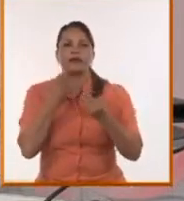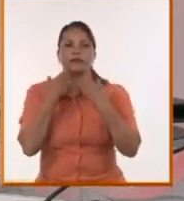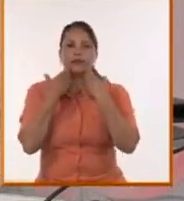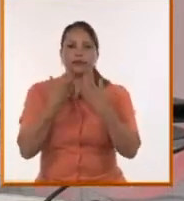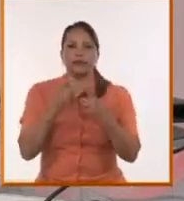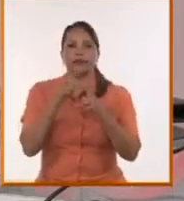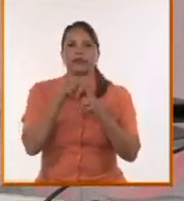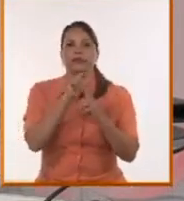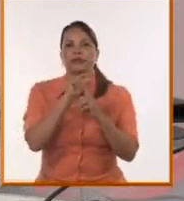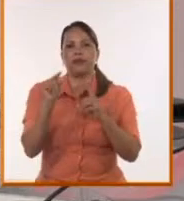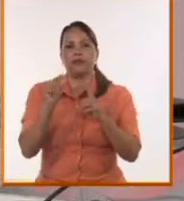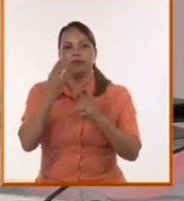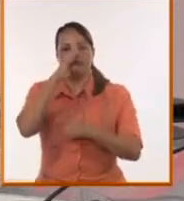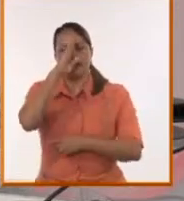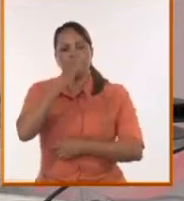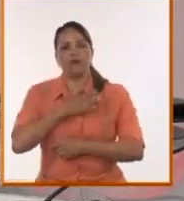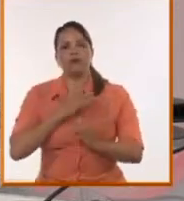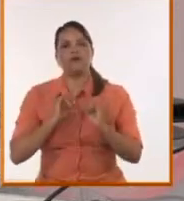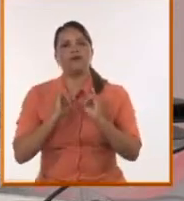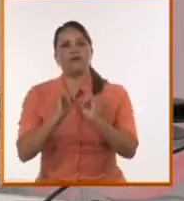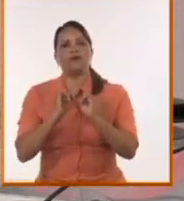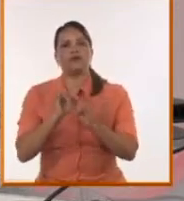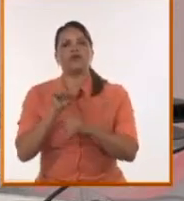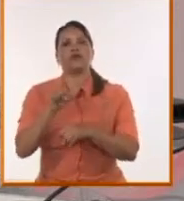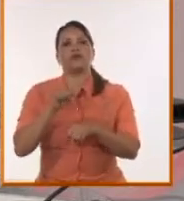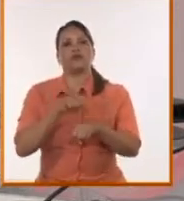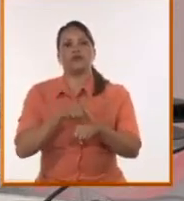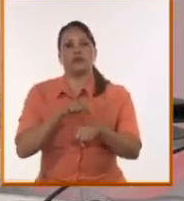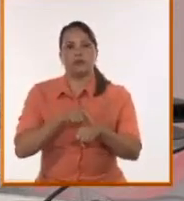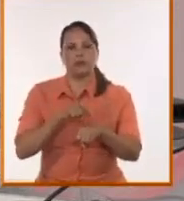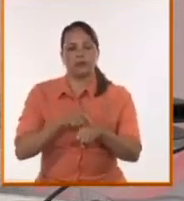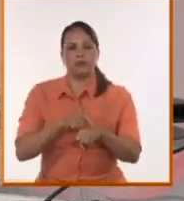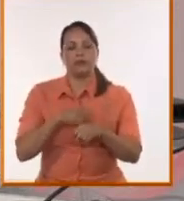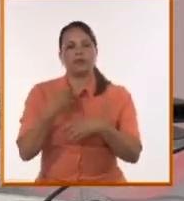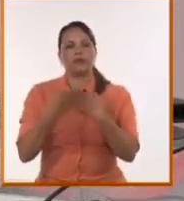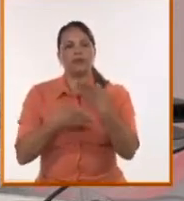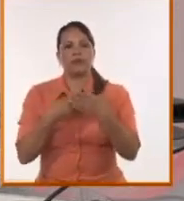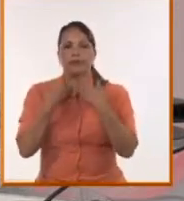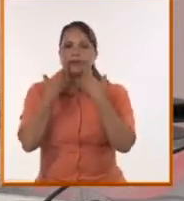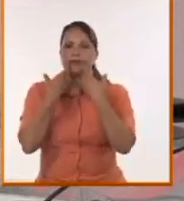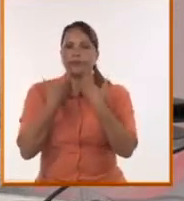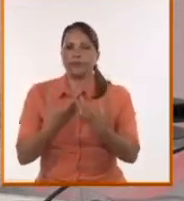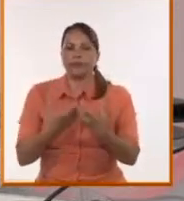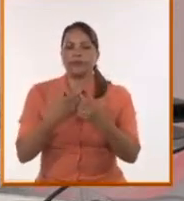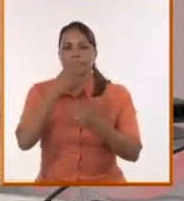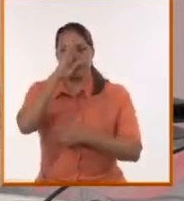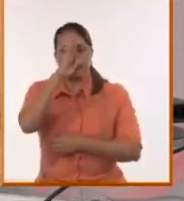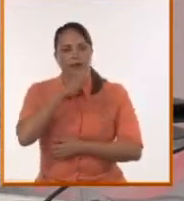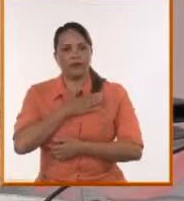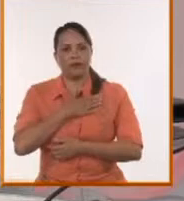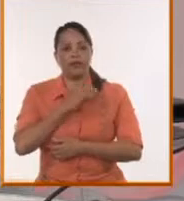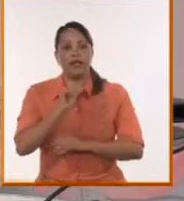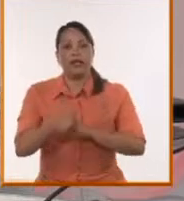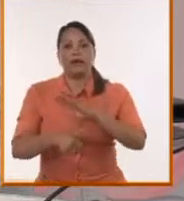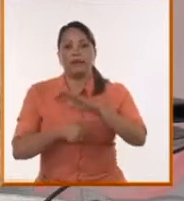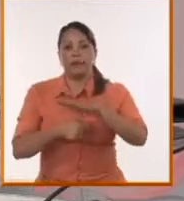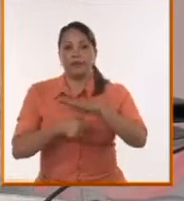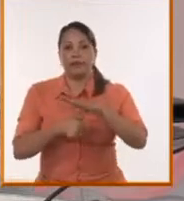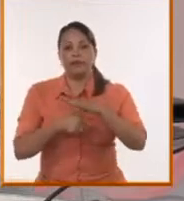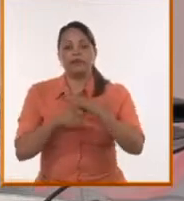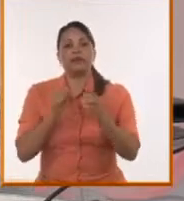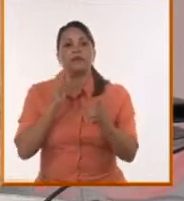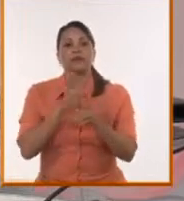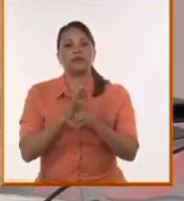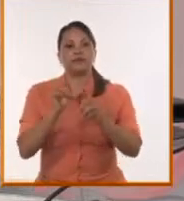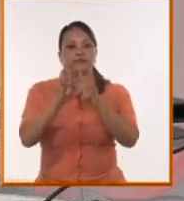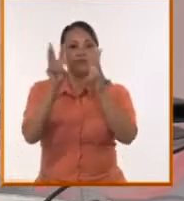del país, las noticias de último momento, los asuntos que son de interés de la nación. Desde la presidencia ha nacido en las